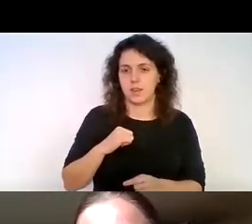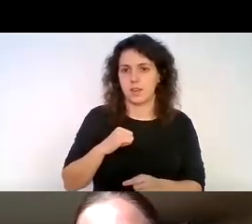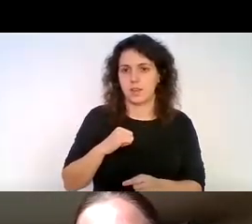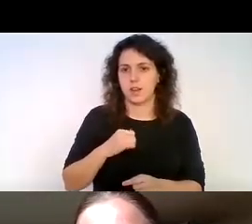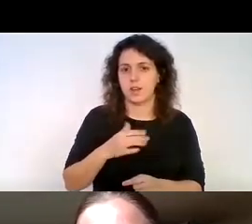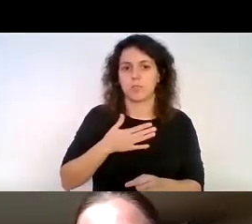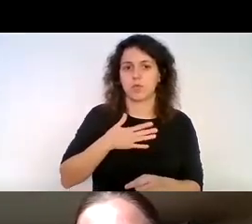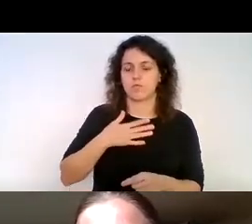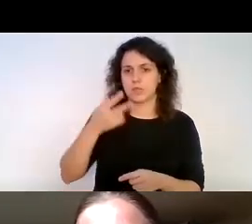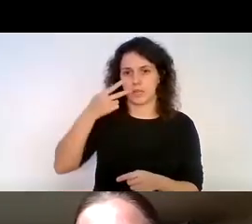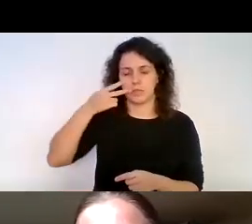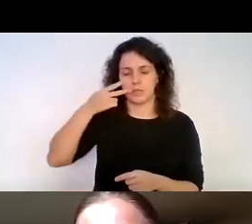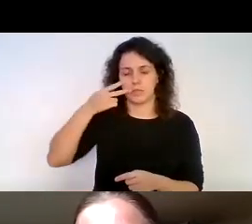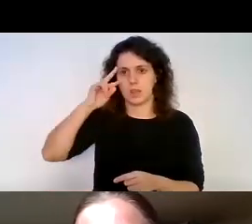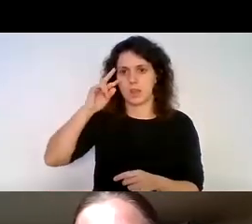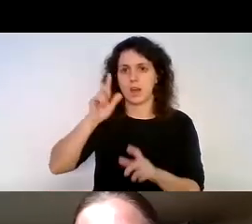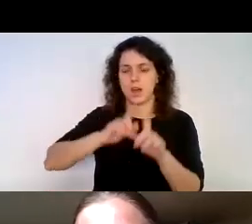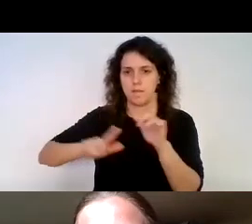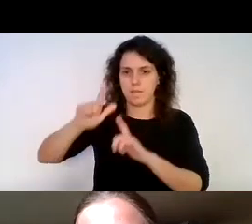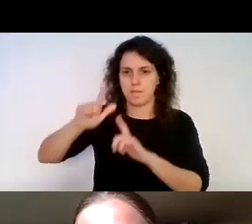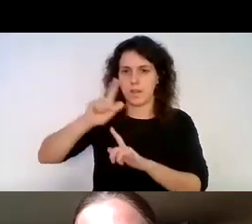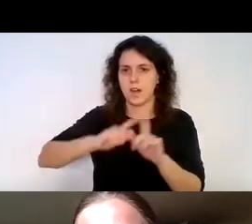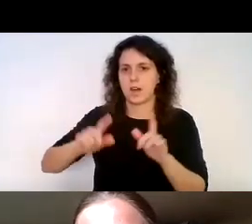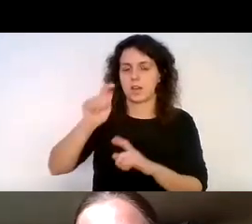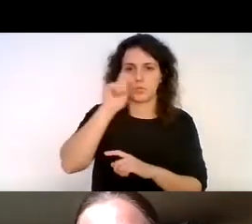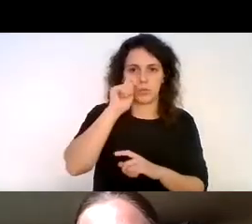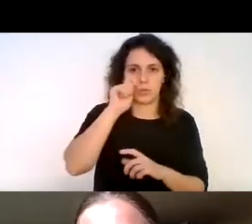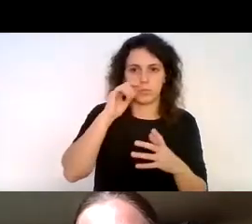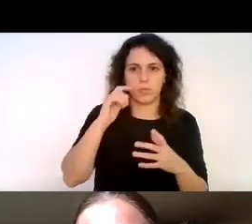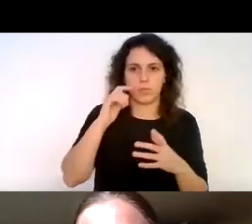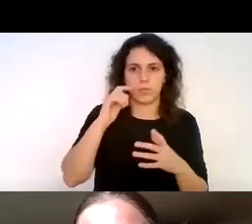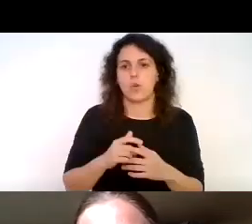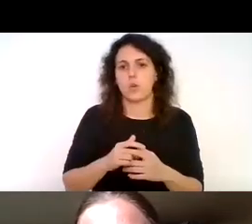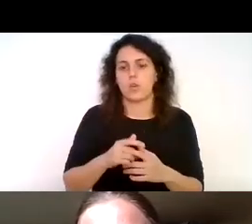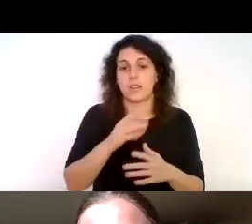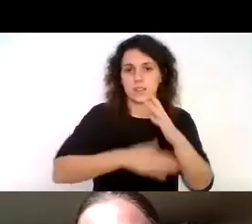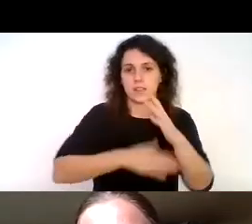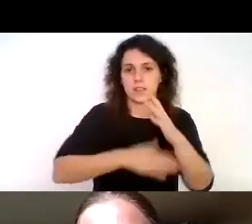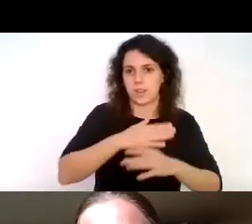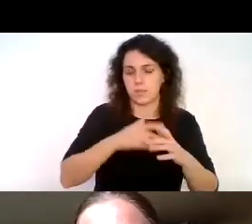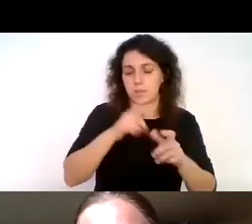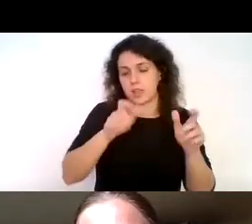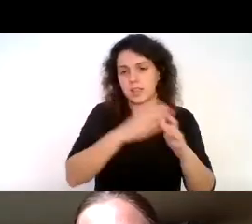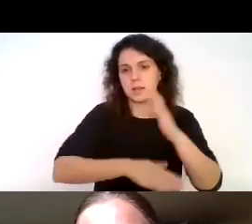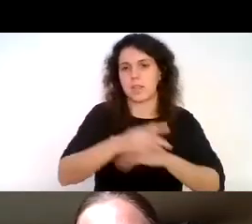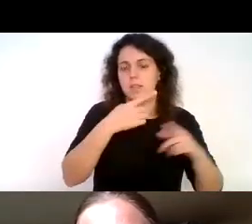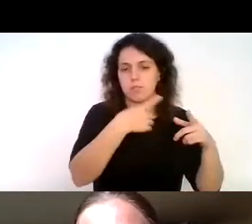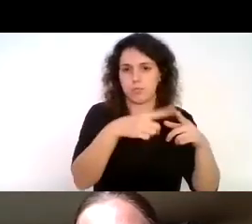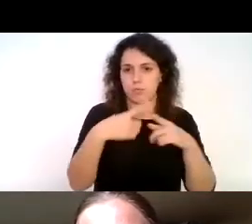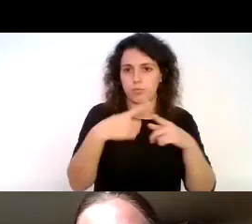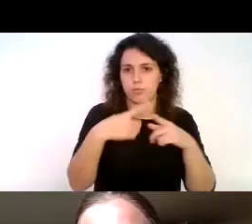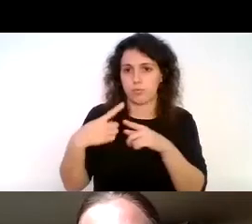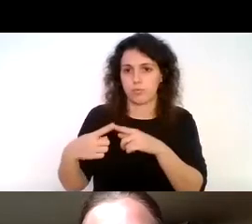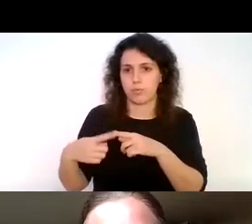experiencia de viajes y de turismo con personas de diversas discapacidades en tour